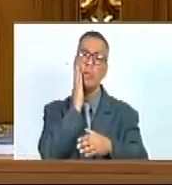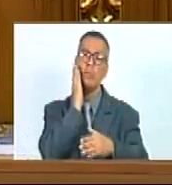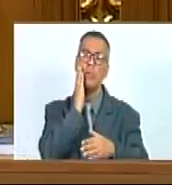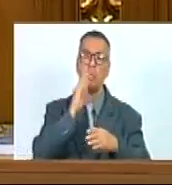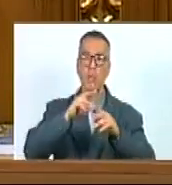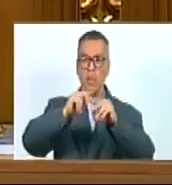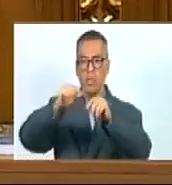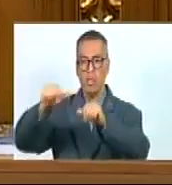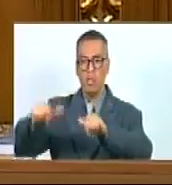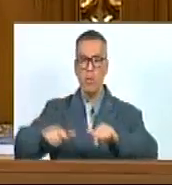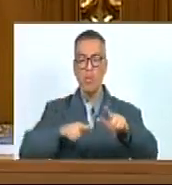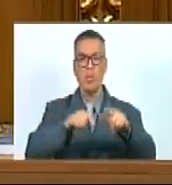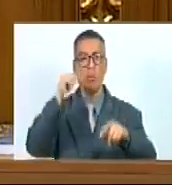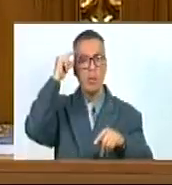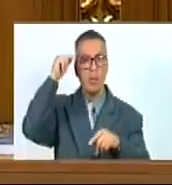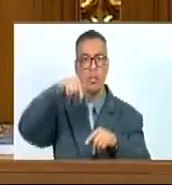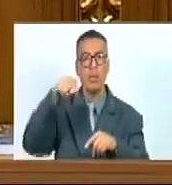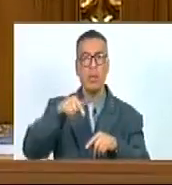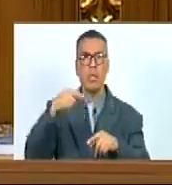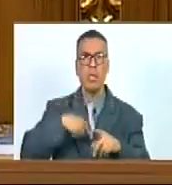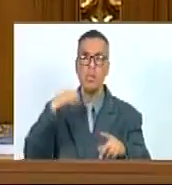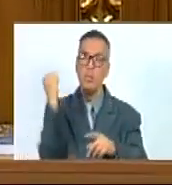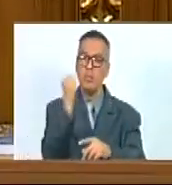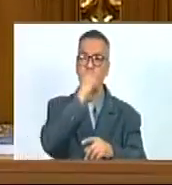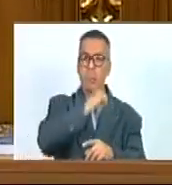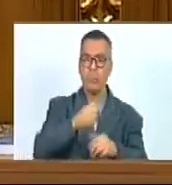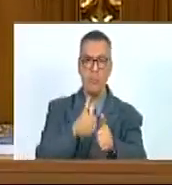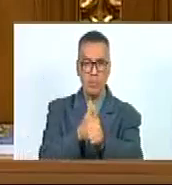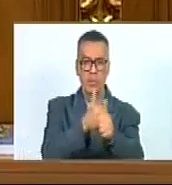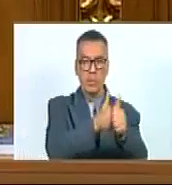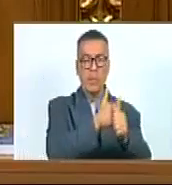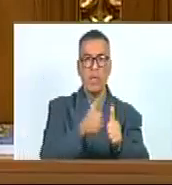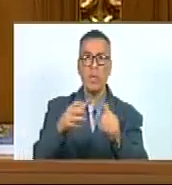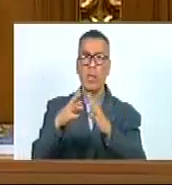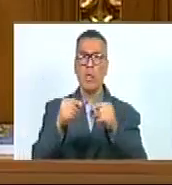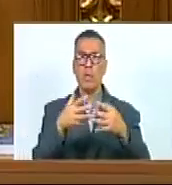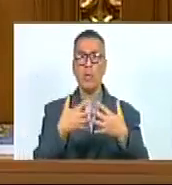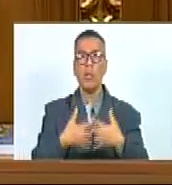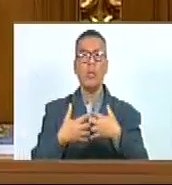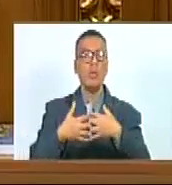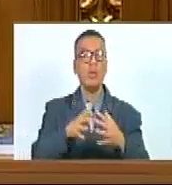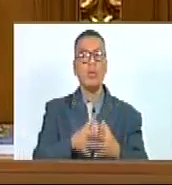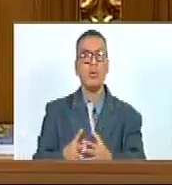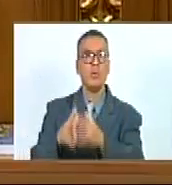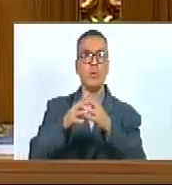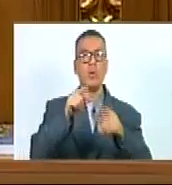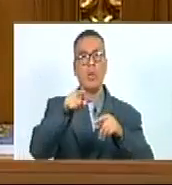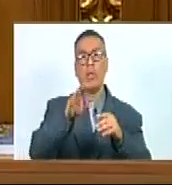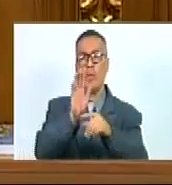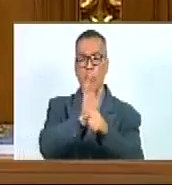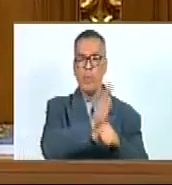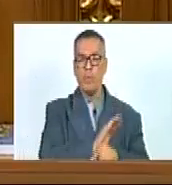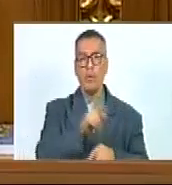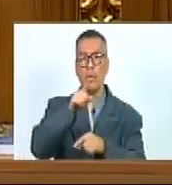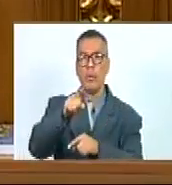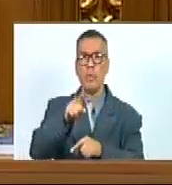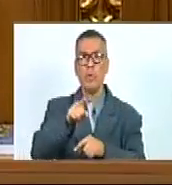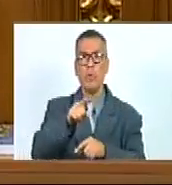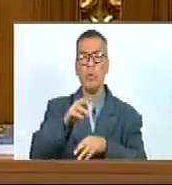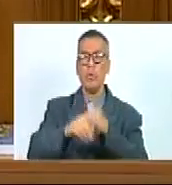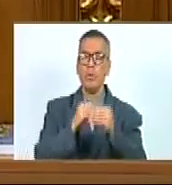Hoy Están siendo atacados Perseguidos Por el imperialismo Depredador Que protege Ese